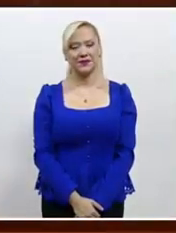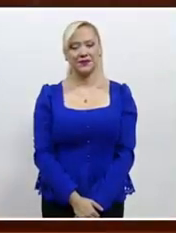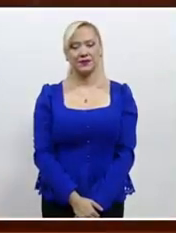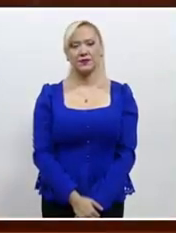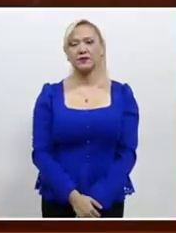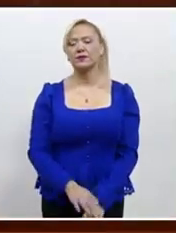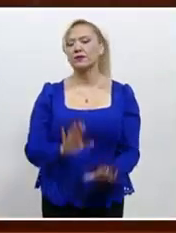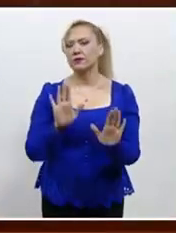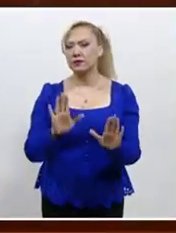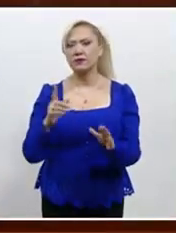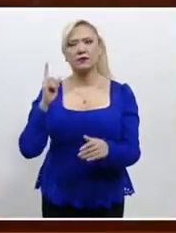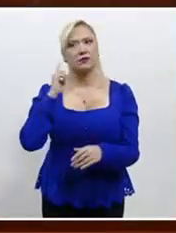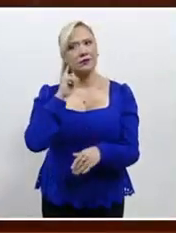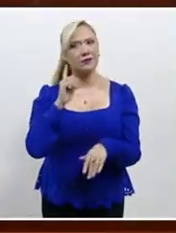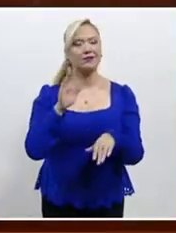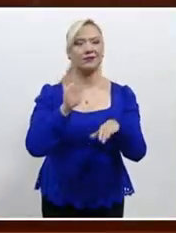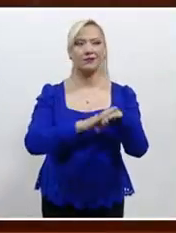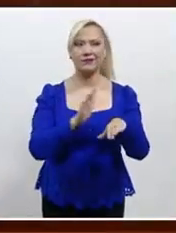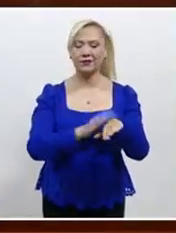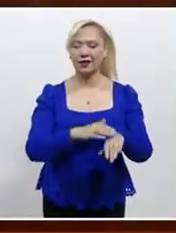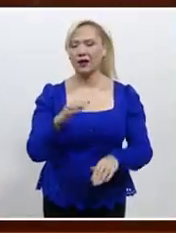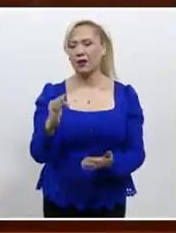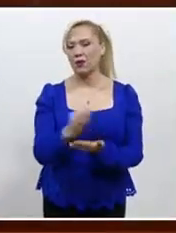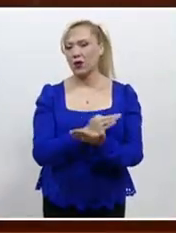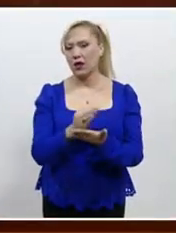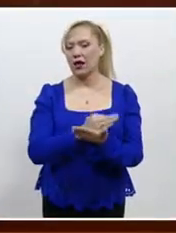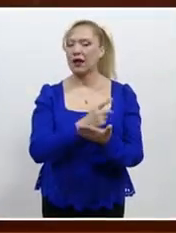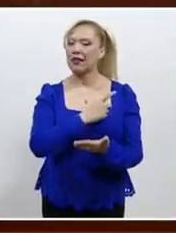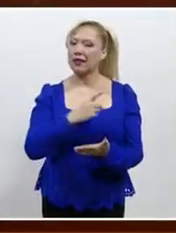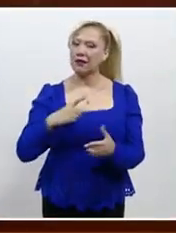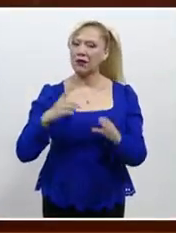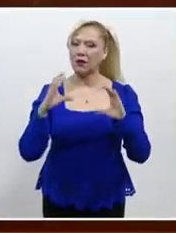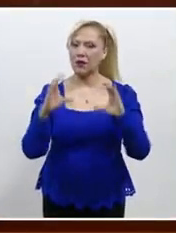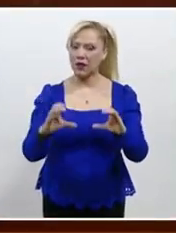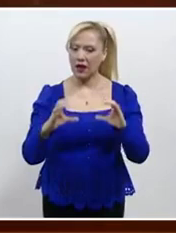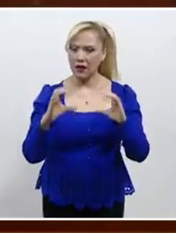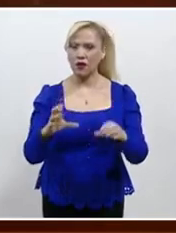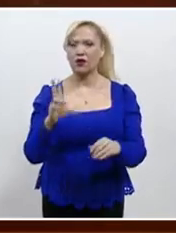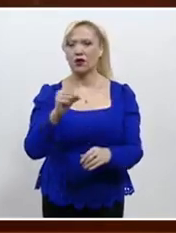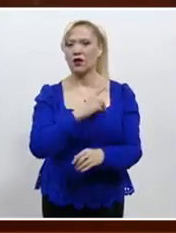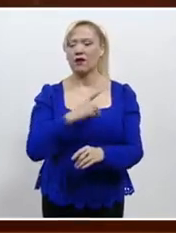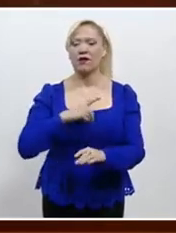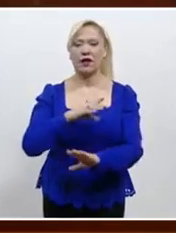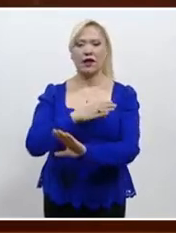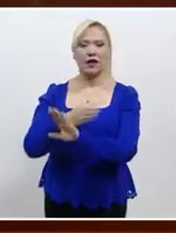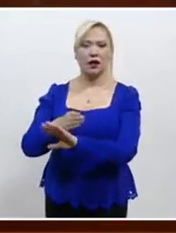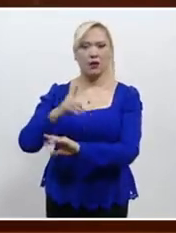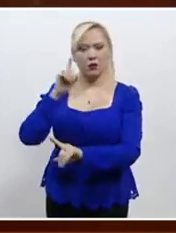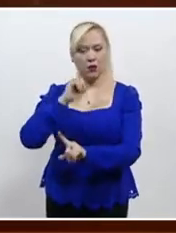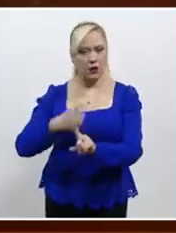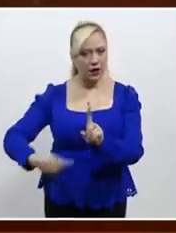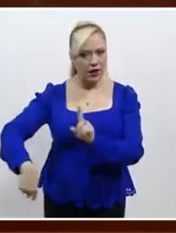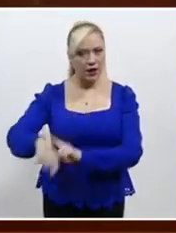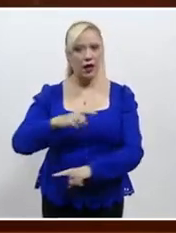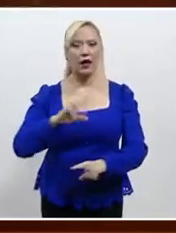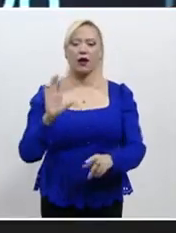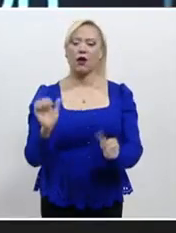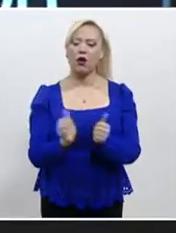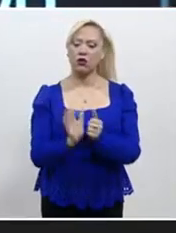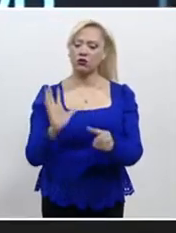Segundo, se hace un llamado a Morena para que haga uso adecuado del lenguaje incluyente y no sexista de conformidad con la resolución.